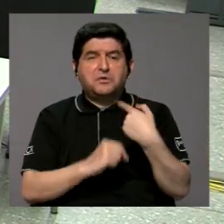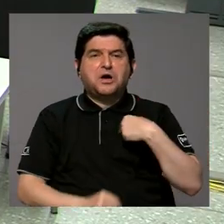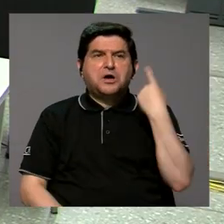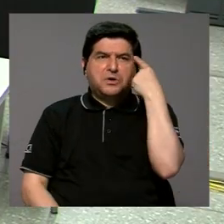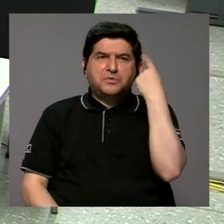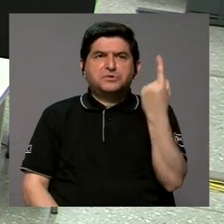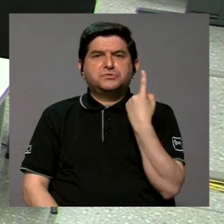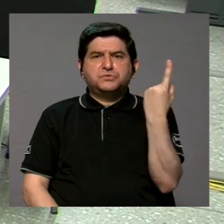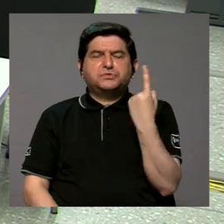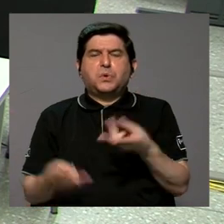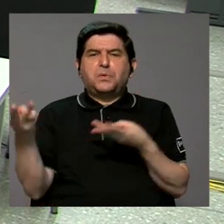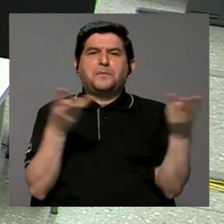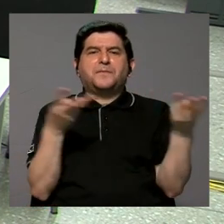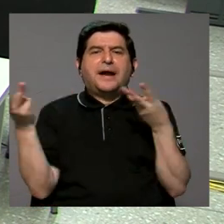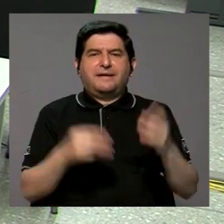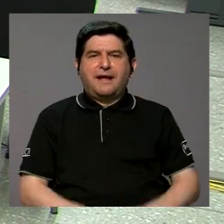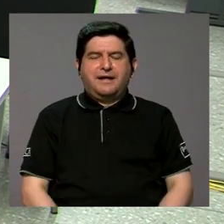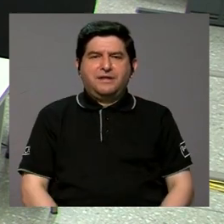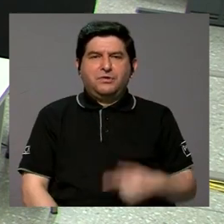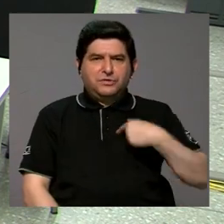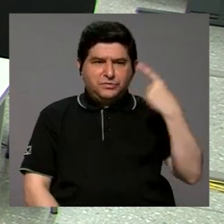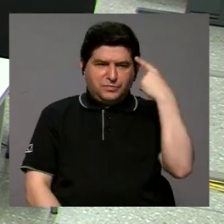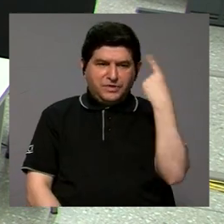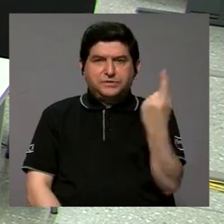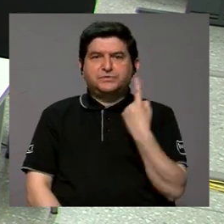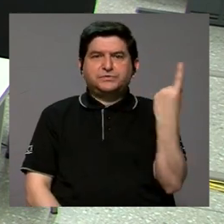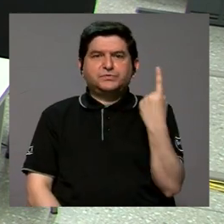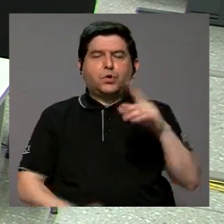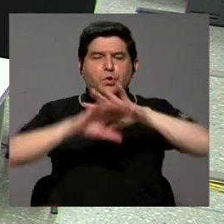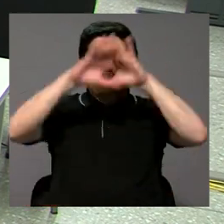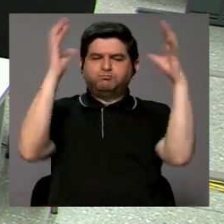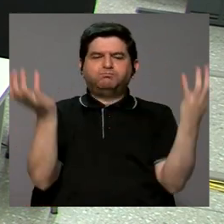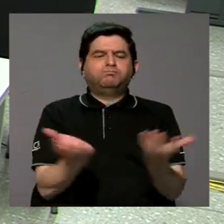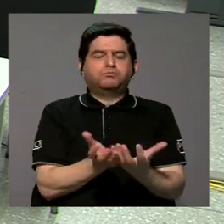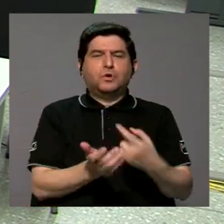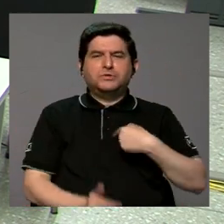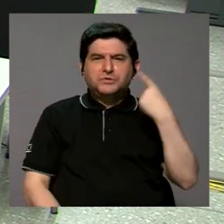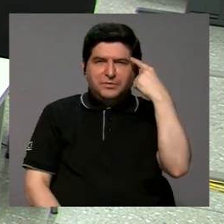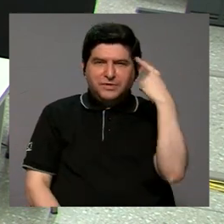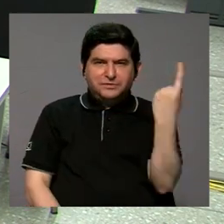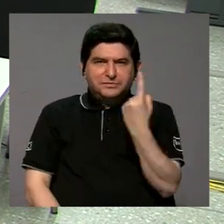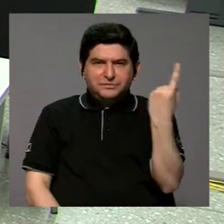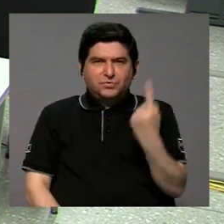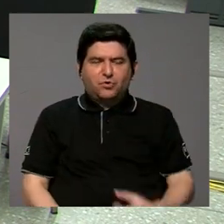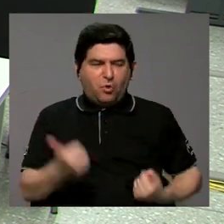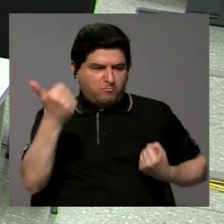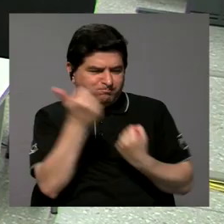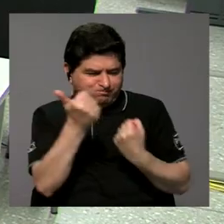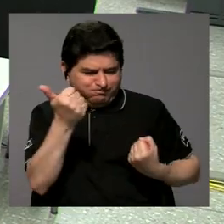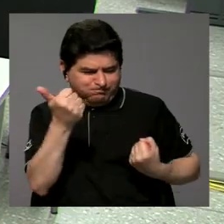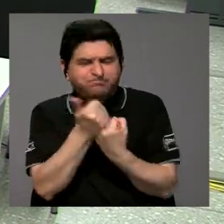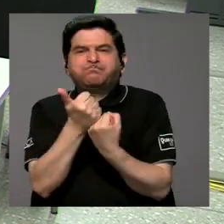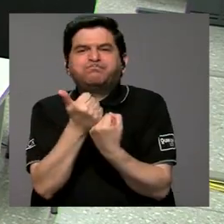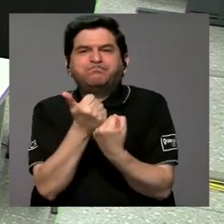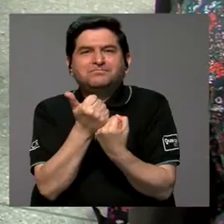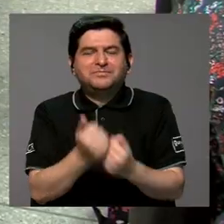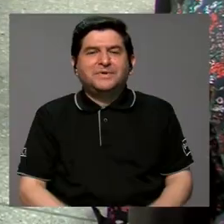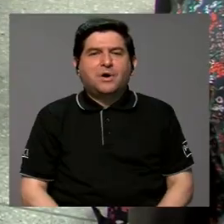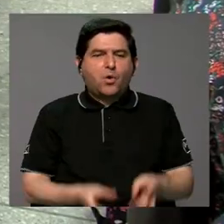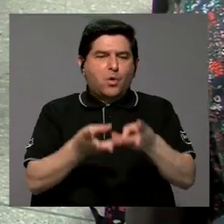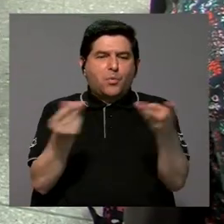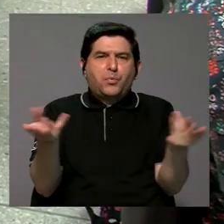únicamente en el mercado y pienso únicamente en globalización y pienso únicamente en reforzar todo lo que son producción